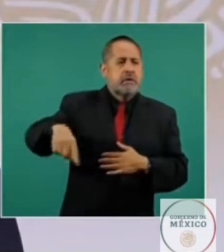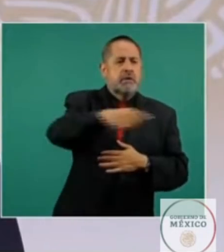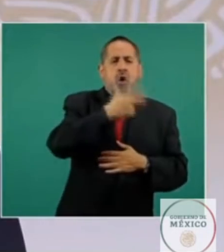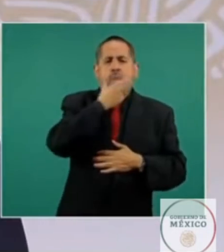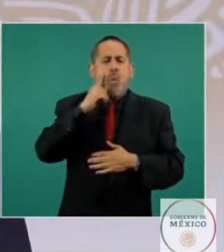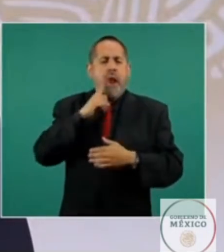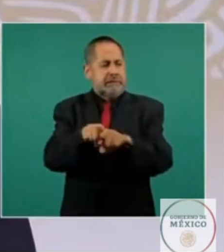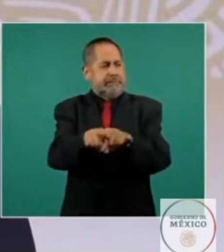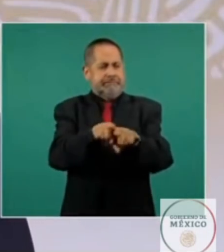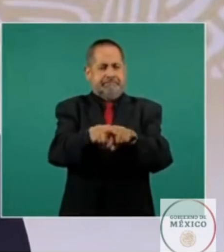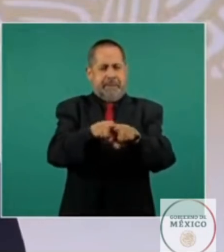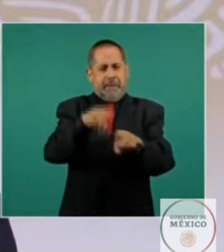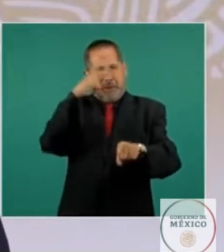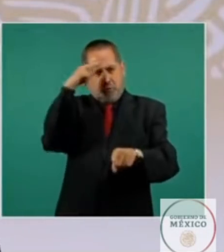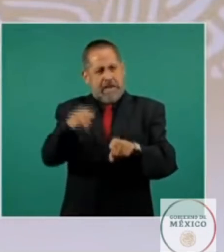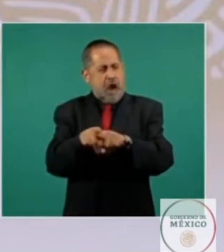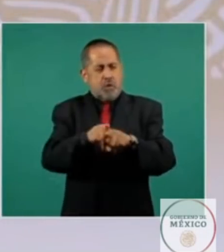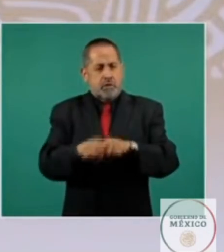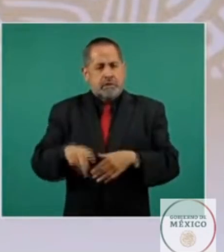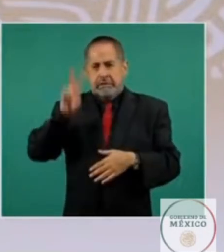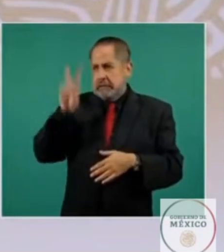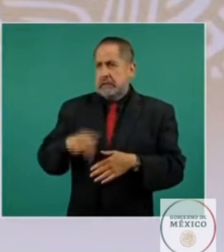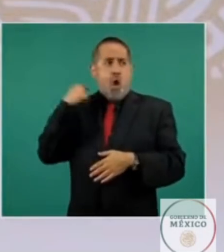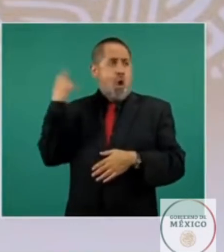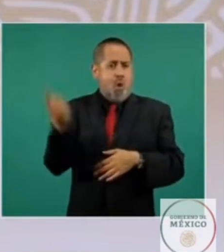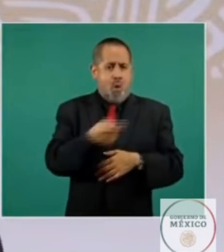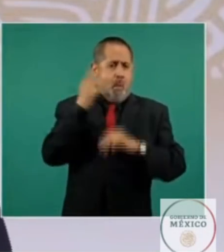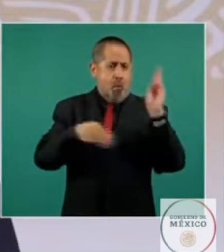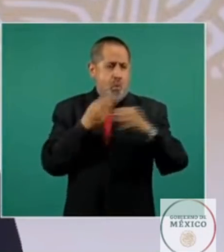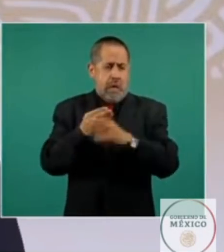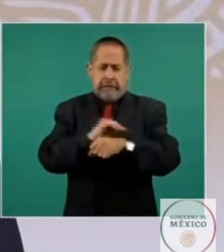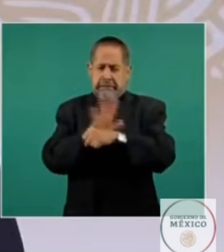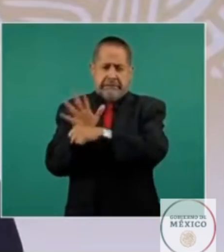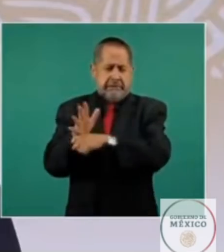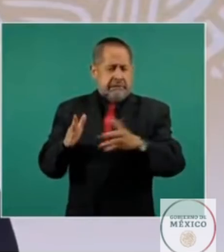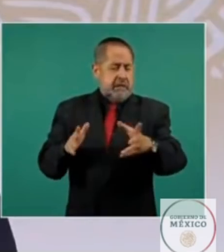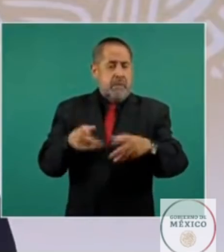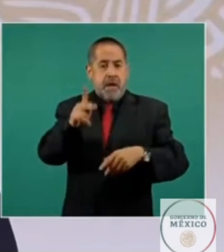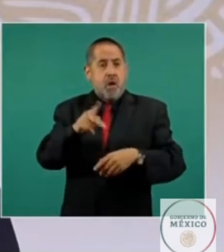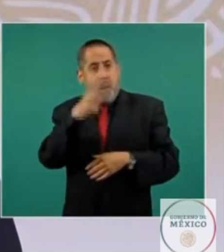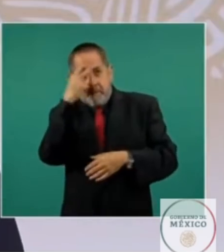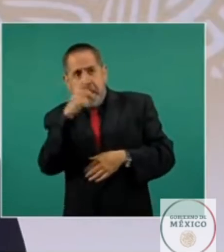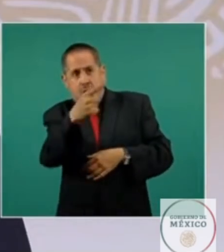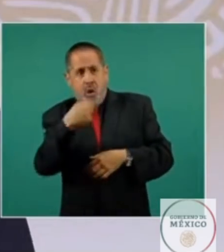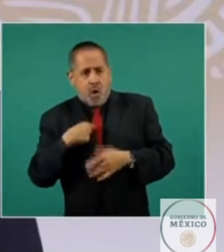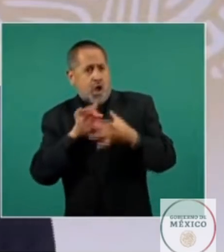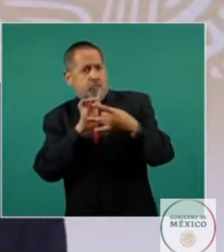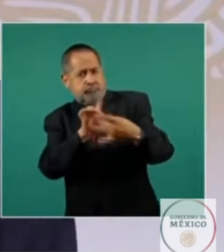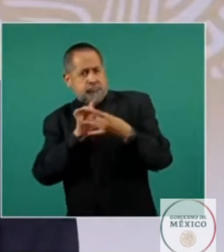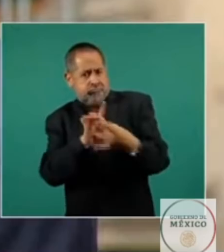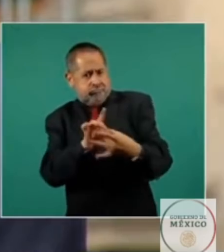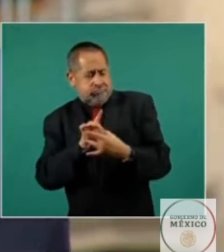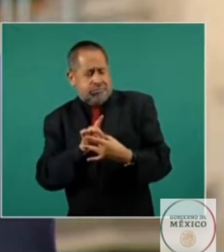mexicanos ante la compleja situación epidemiológica que enfrenta el mundo la solidaridad y la cooperación entre nuestros